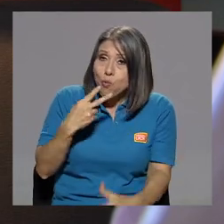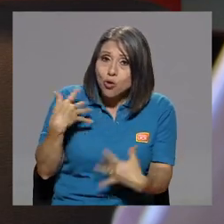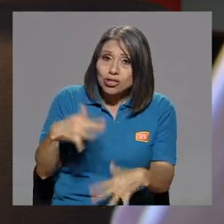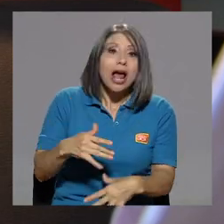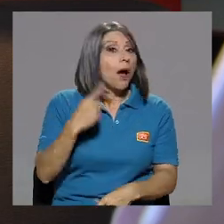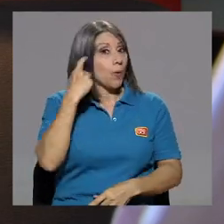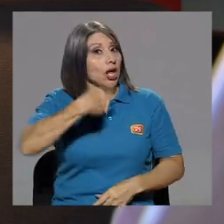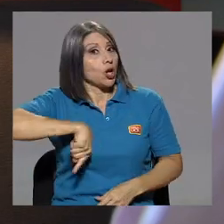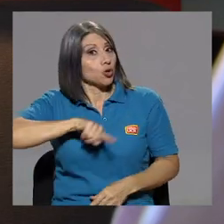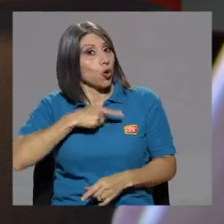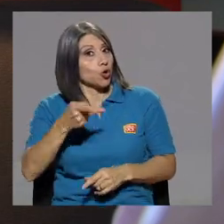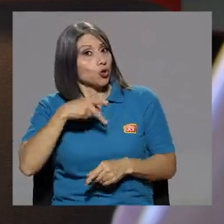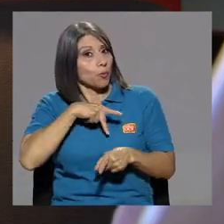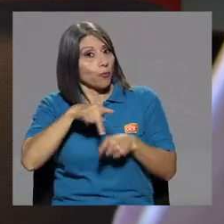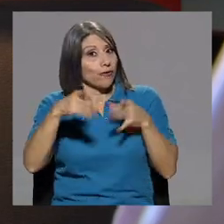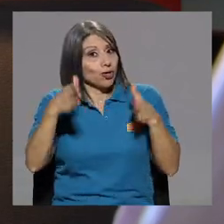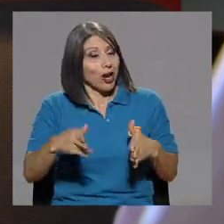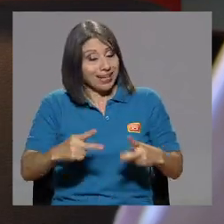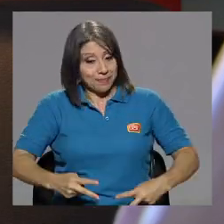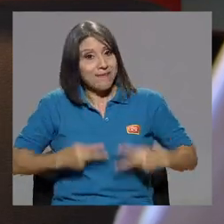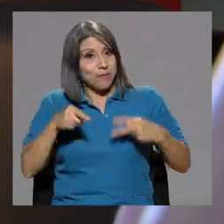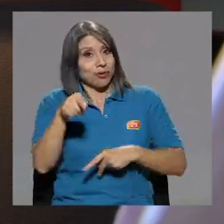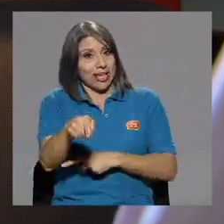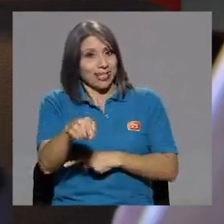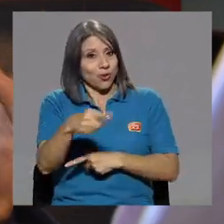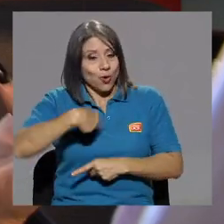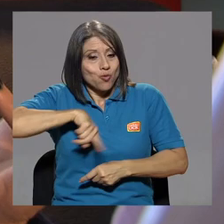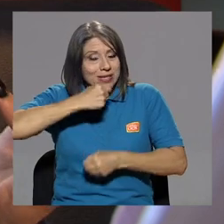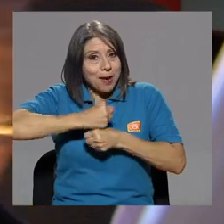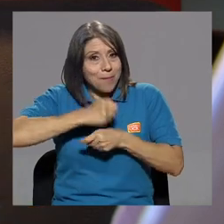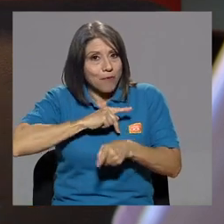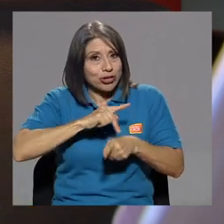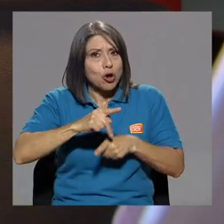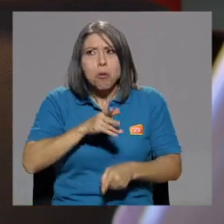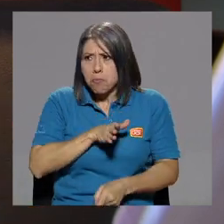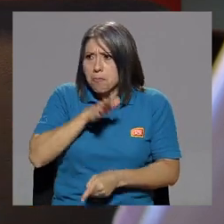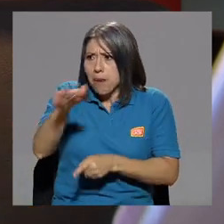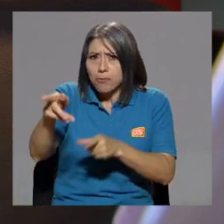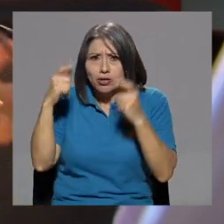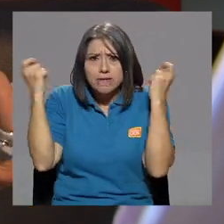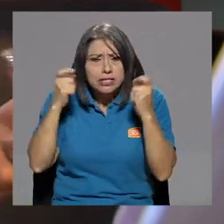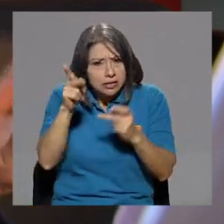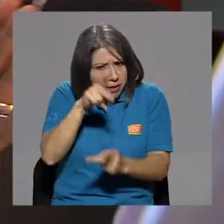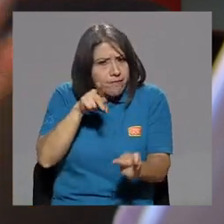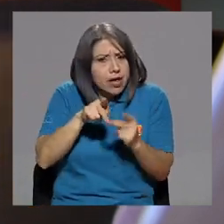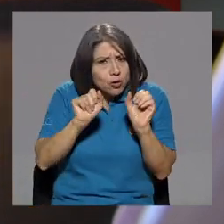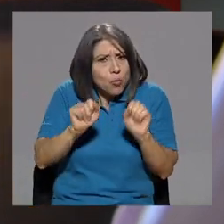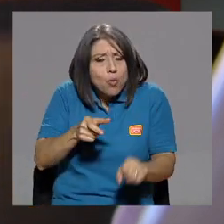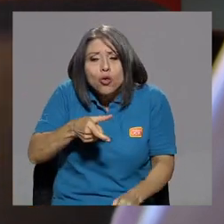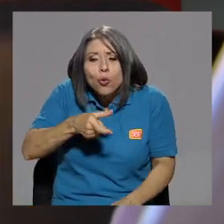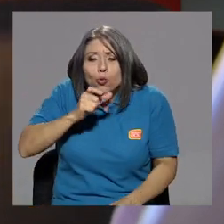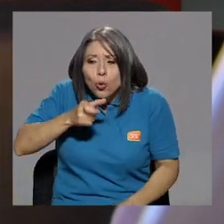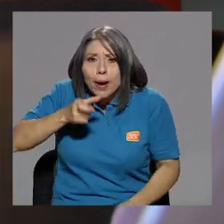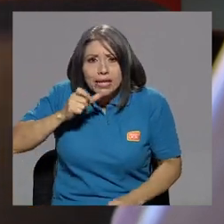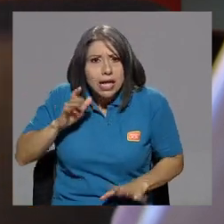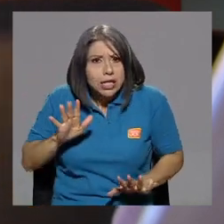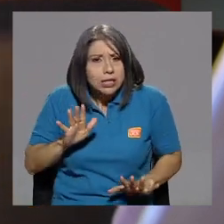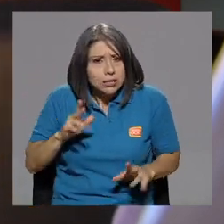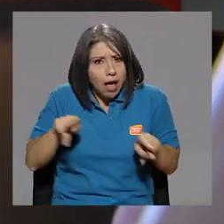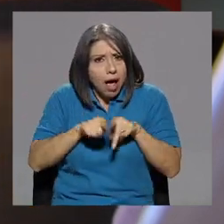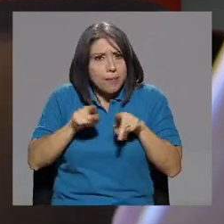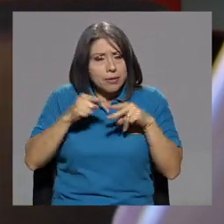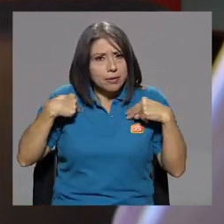vivimos de eso. La profesión de nosotros es esa. Que vamos a fiestas, perfecto, yo me puedo tomar mis traguitos. Sí, sí, soy